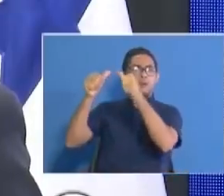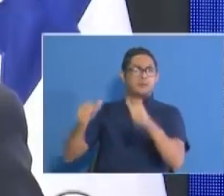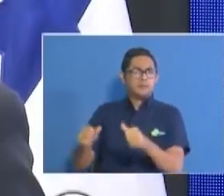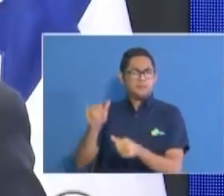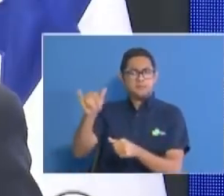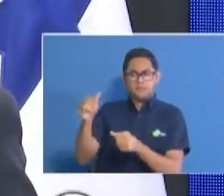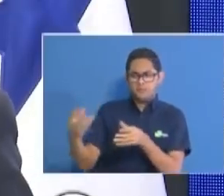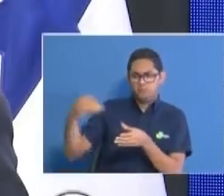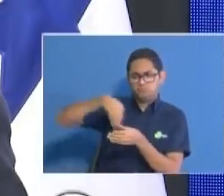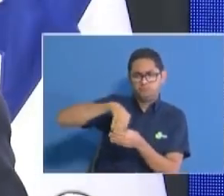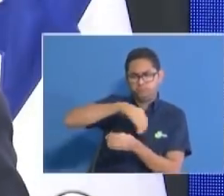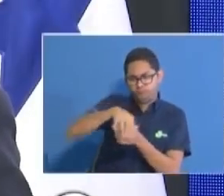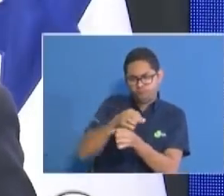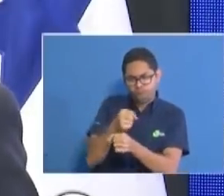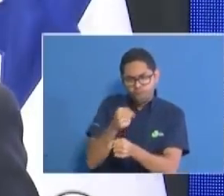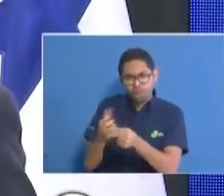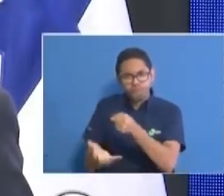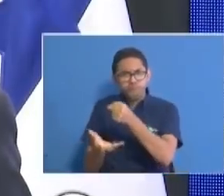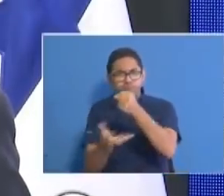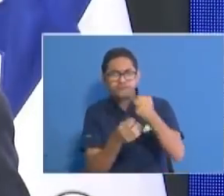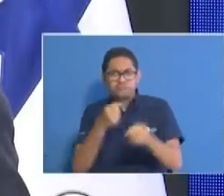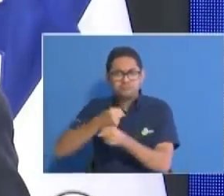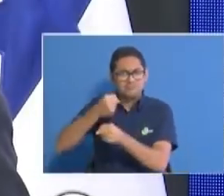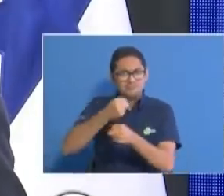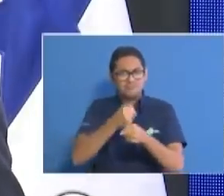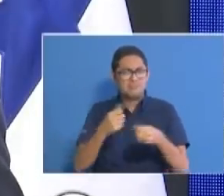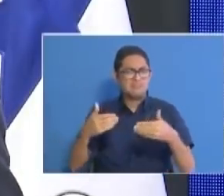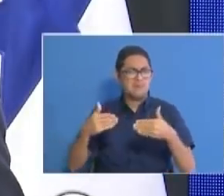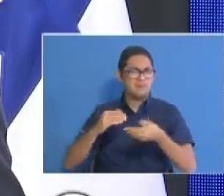...y centro de acopio del programa Panamá Solidario.